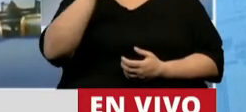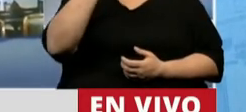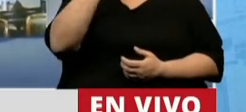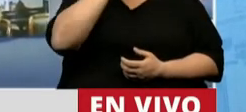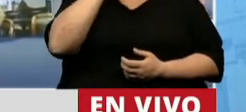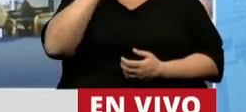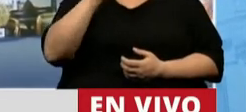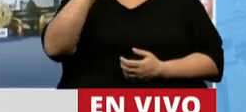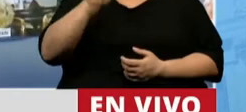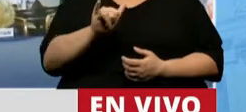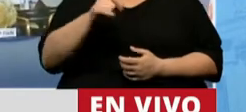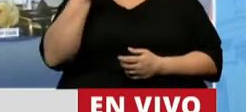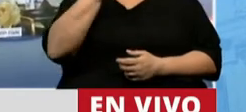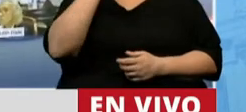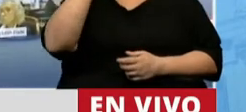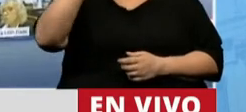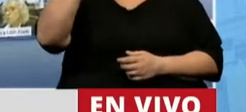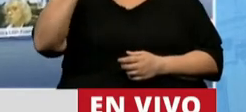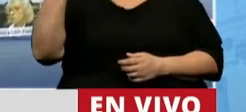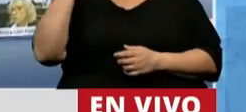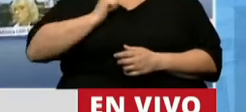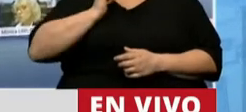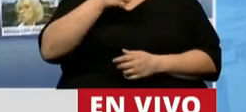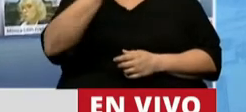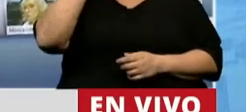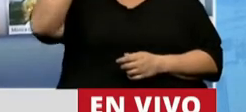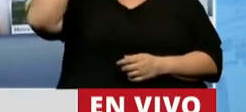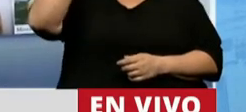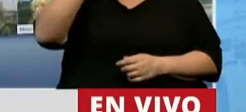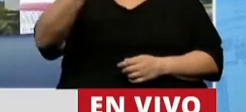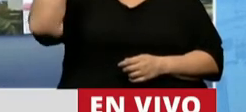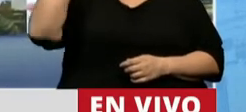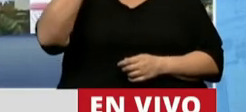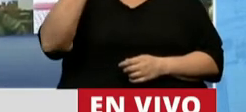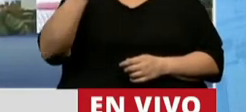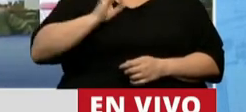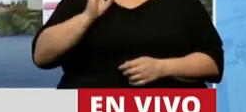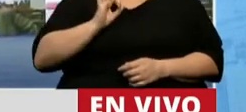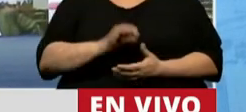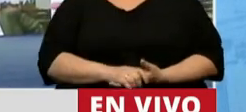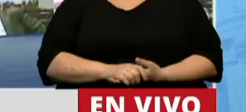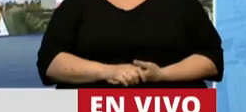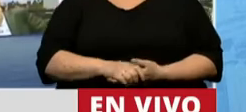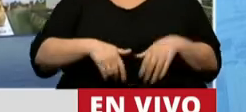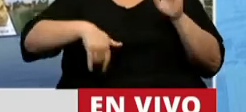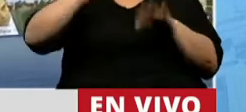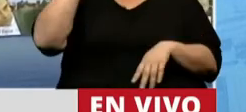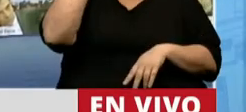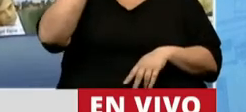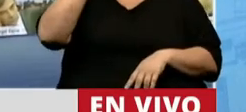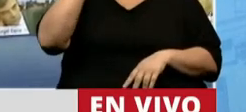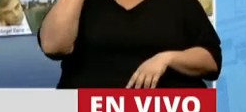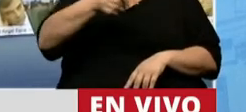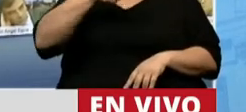López fue asesinado por la AAA en 1974, hace 46 años. Más de 130